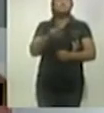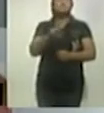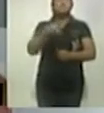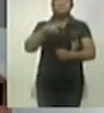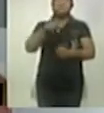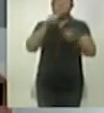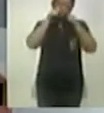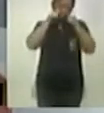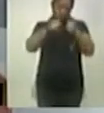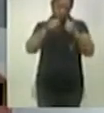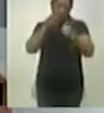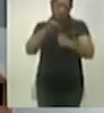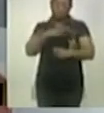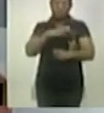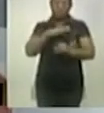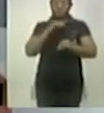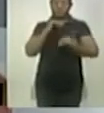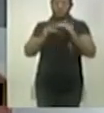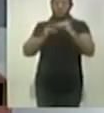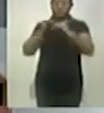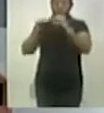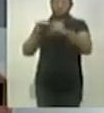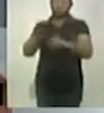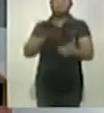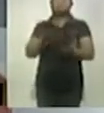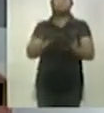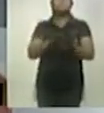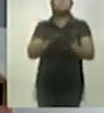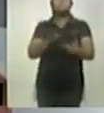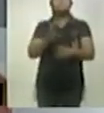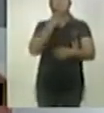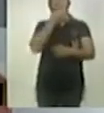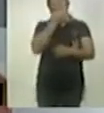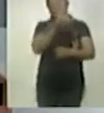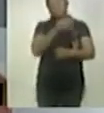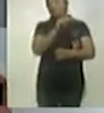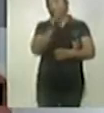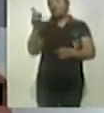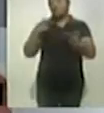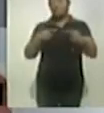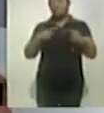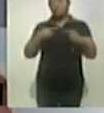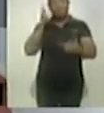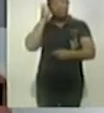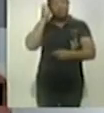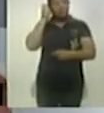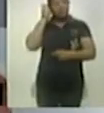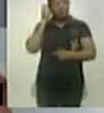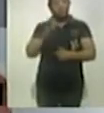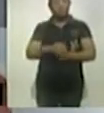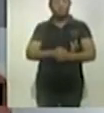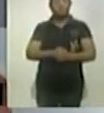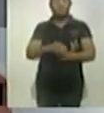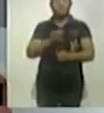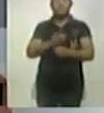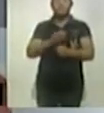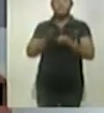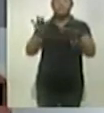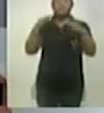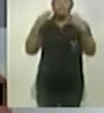se van a mantener los protocolos y ¿cuál sería el llamado principalmente para todos los que nos están escuchando y viendo a través de este noticiero?